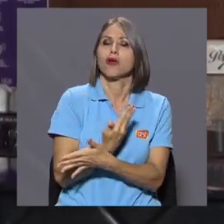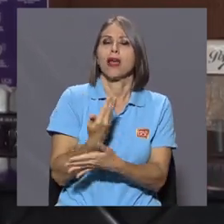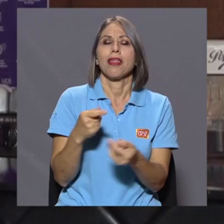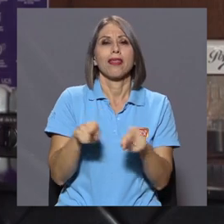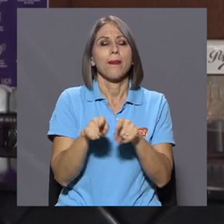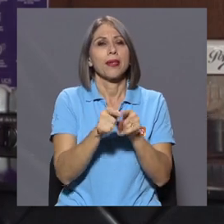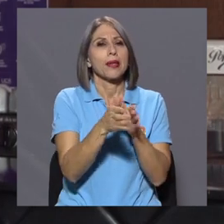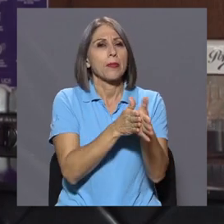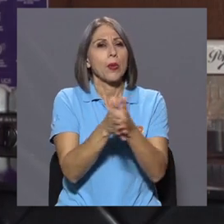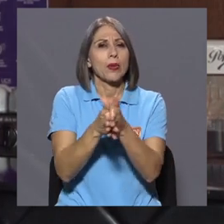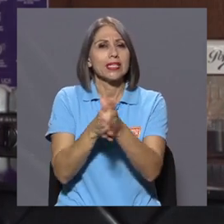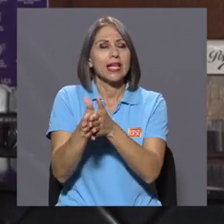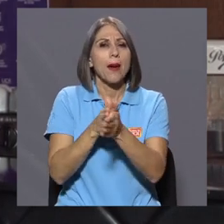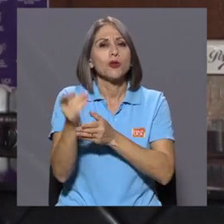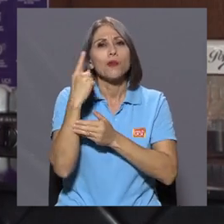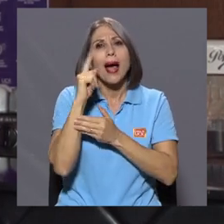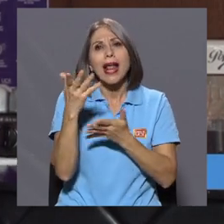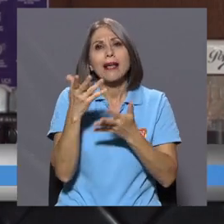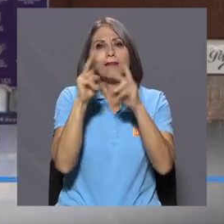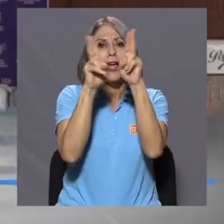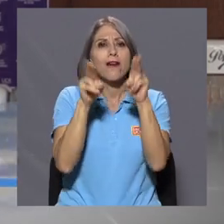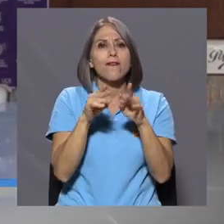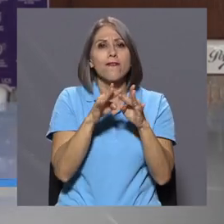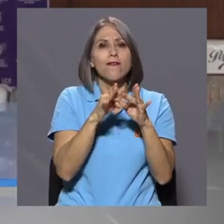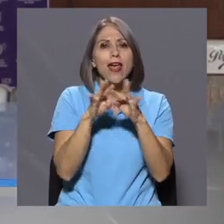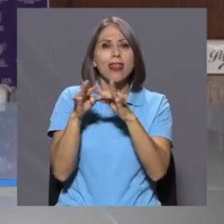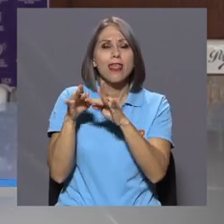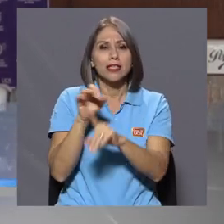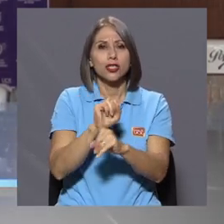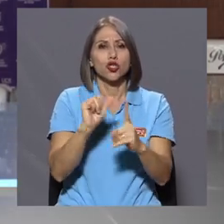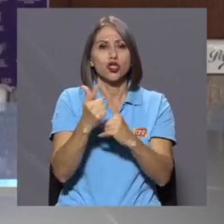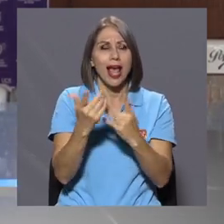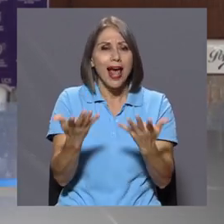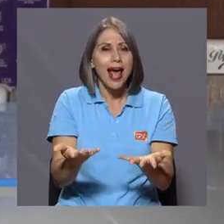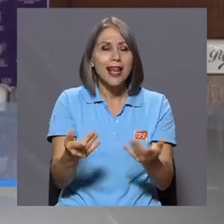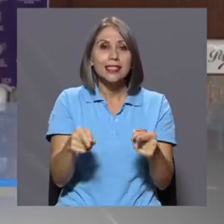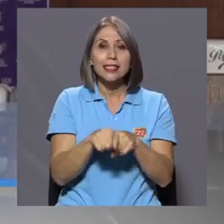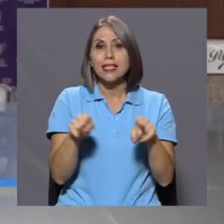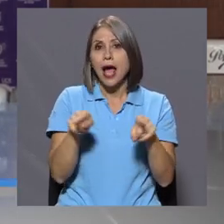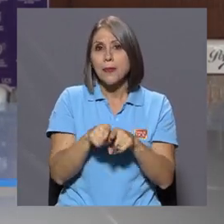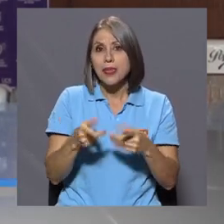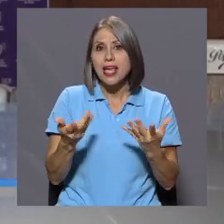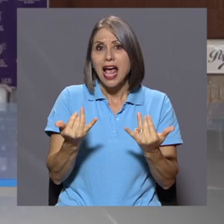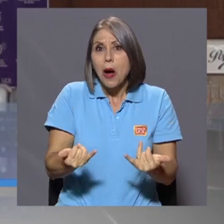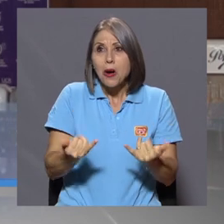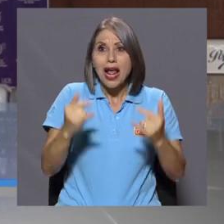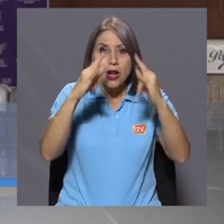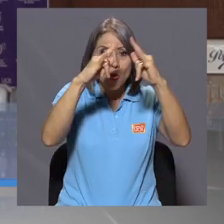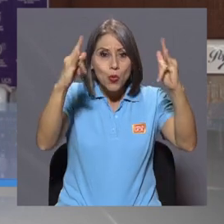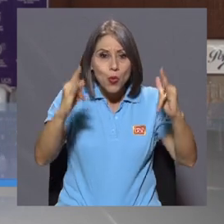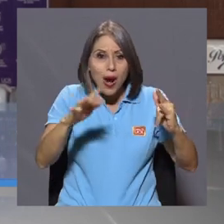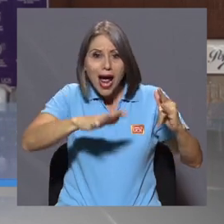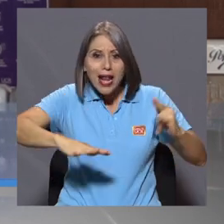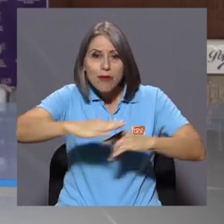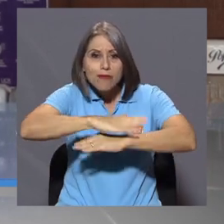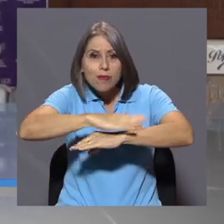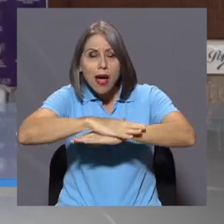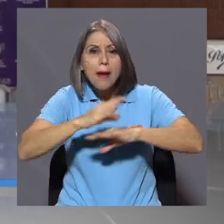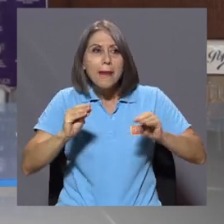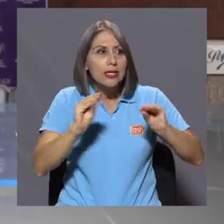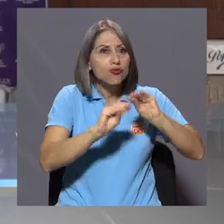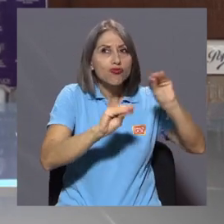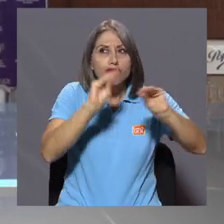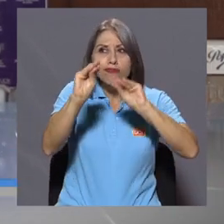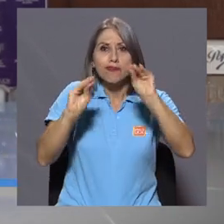para hacer todo el cambio en el tema de redes sociales. Aprovechamos también para revestir los hangares y utilizar mejor los